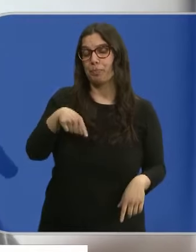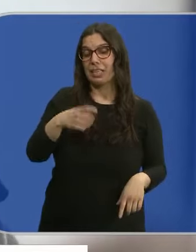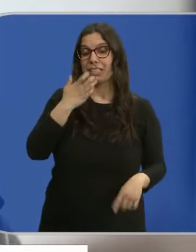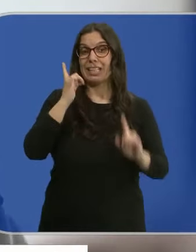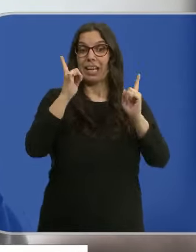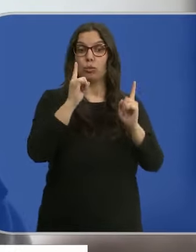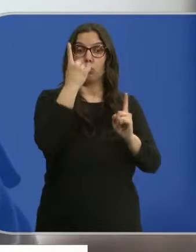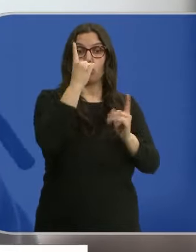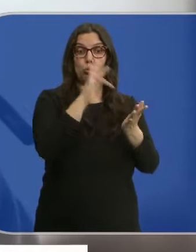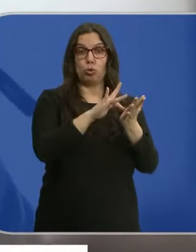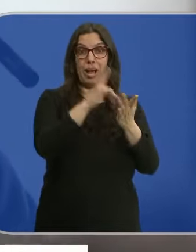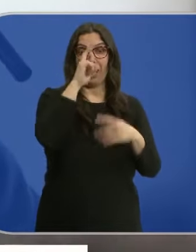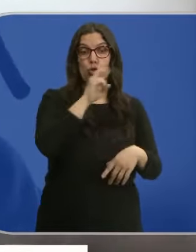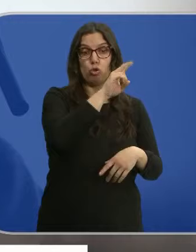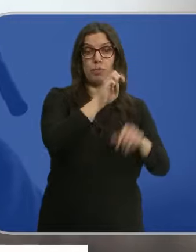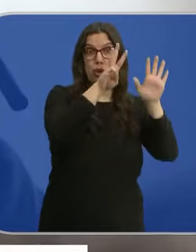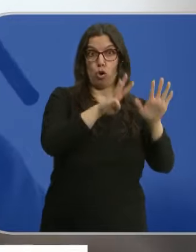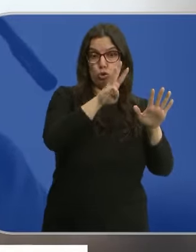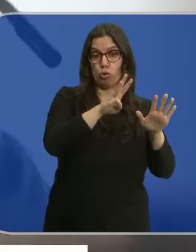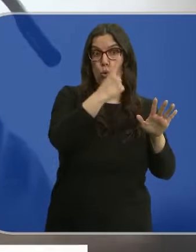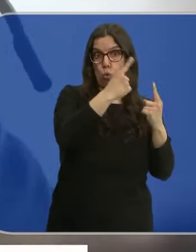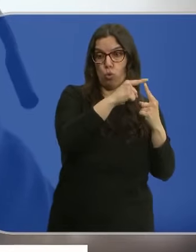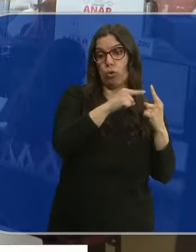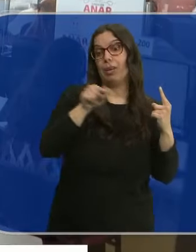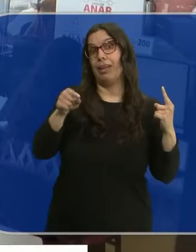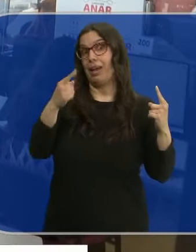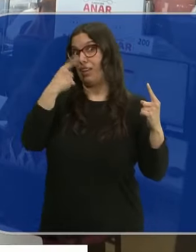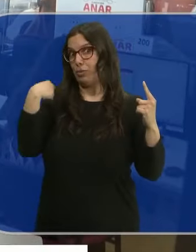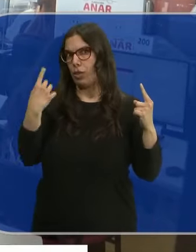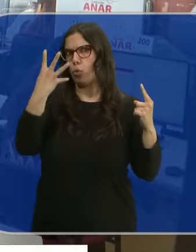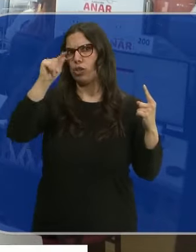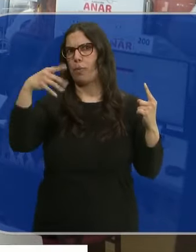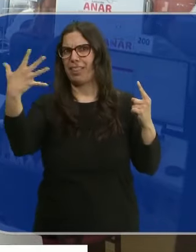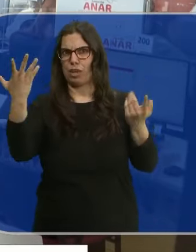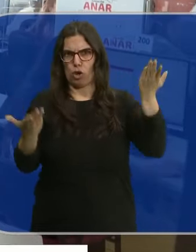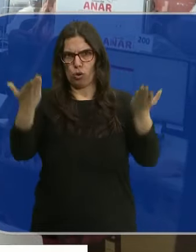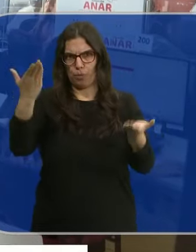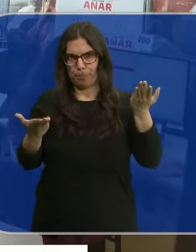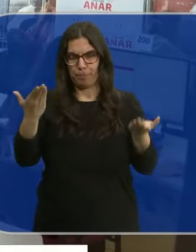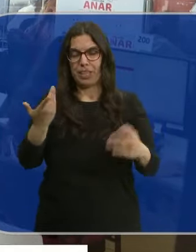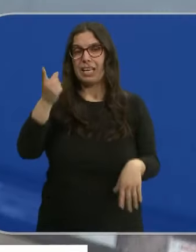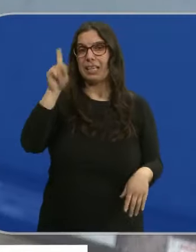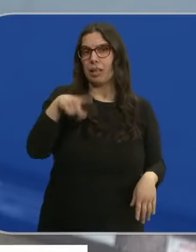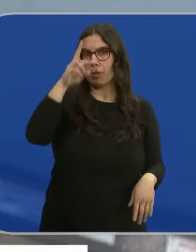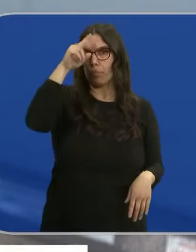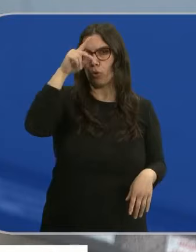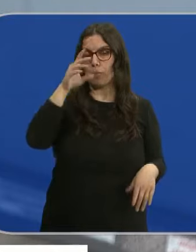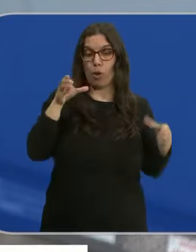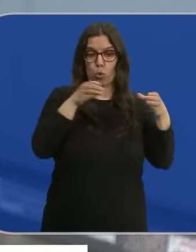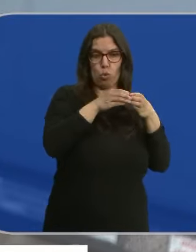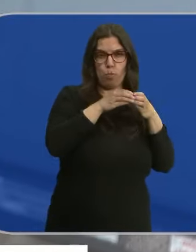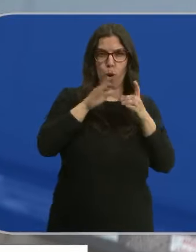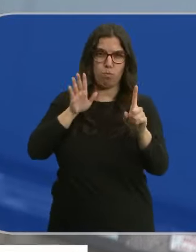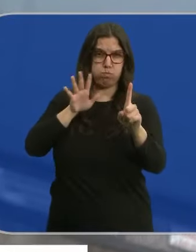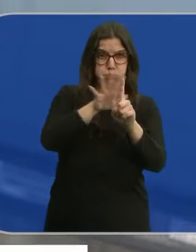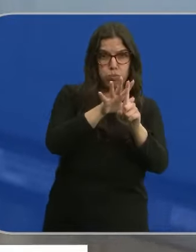por cada caso registrado en 2008, el pasado 2023, se registraron 4,5. Preocupan también las agresiones grupales